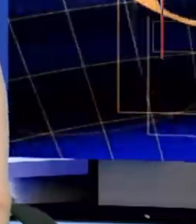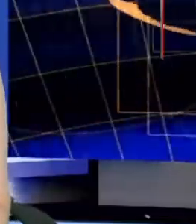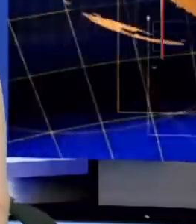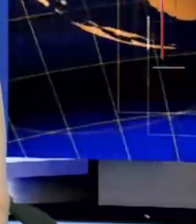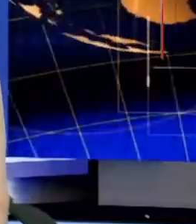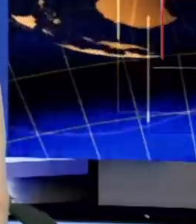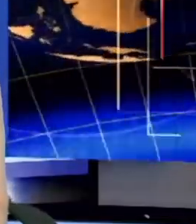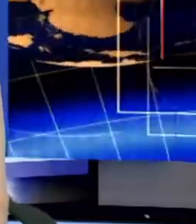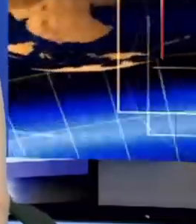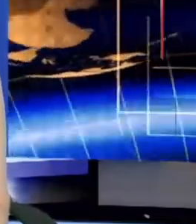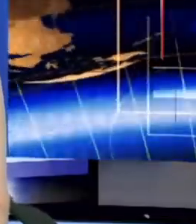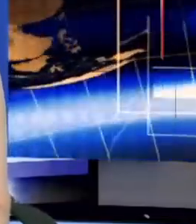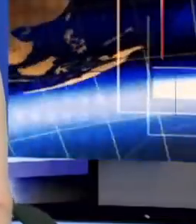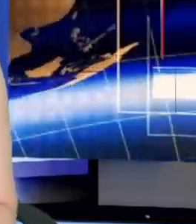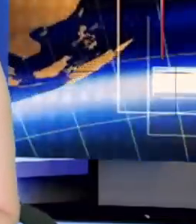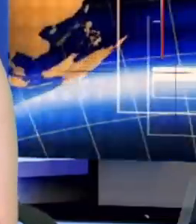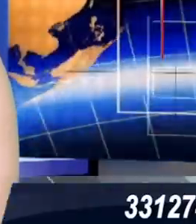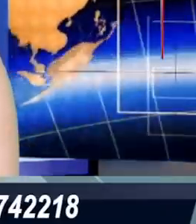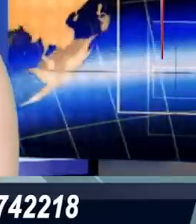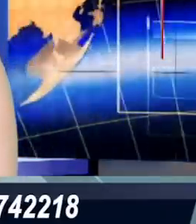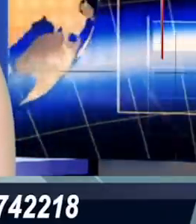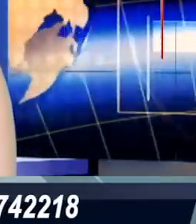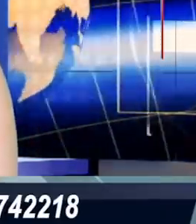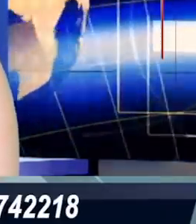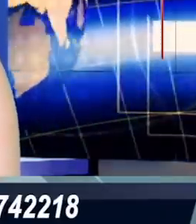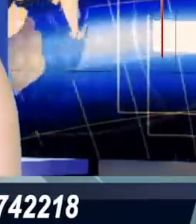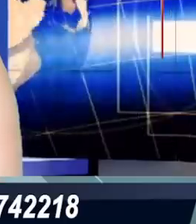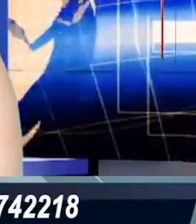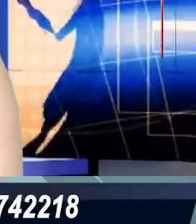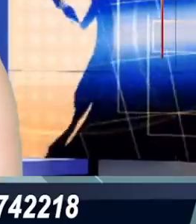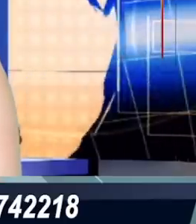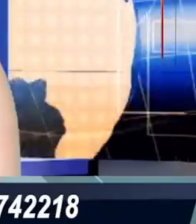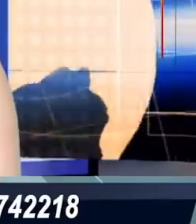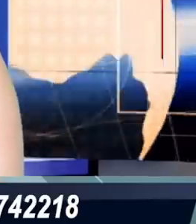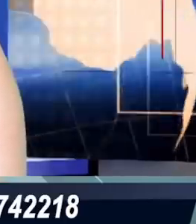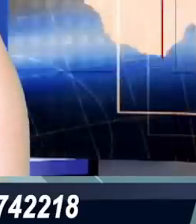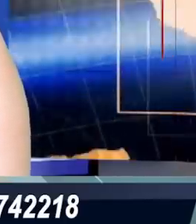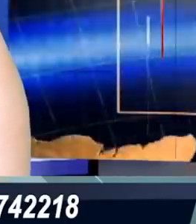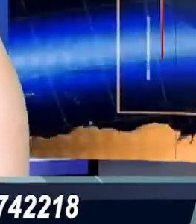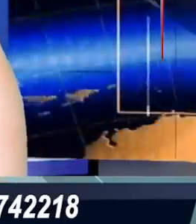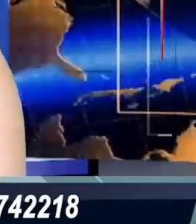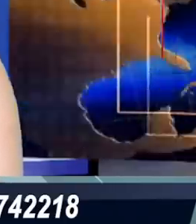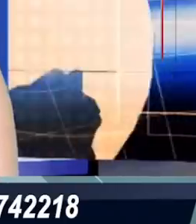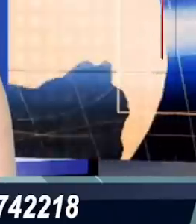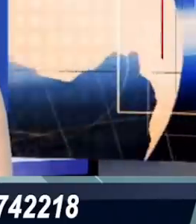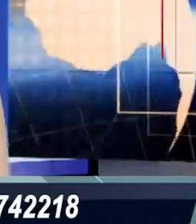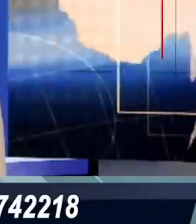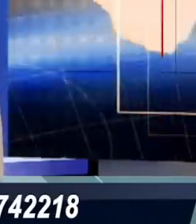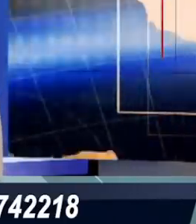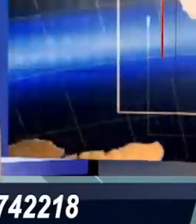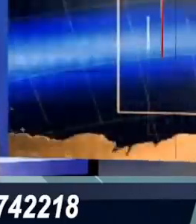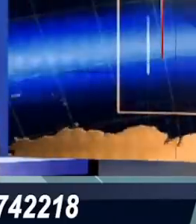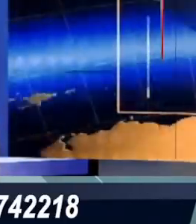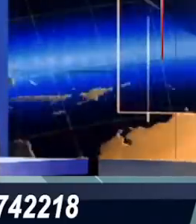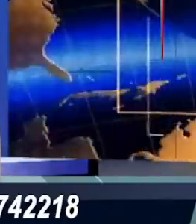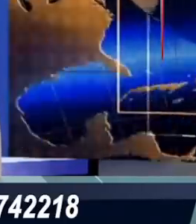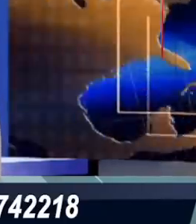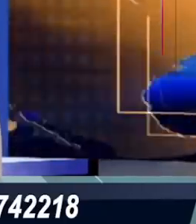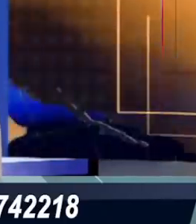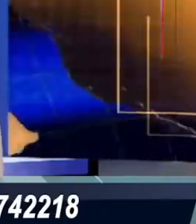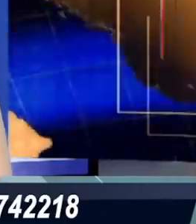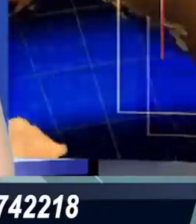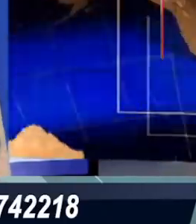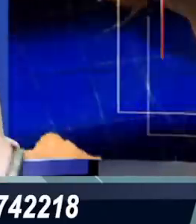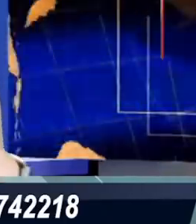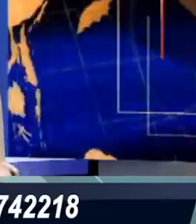y recordarles que el teléfono que está apareciendo en pantallita es para que nos contacten a través de WhatsApp y de Telegram y nos hagan llegar sus denuncias